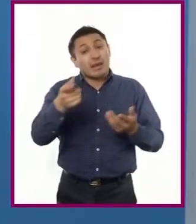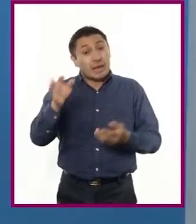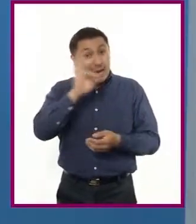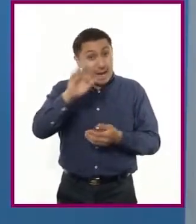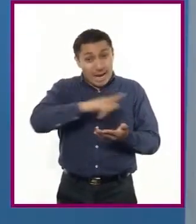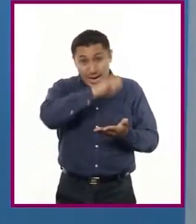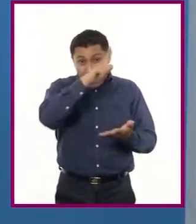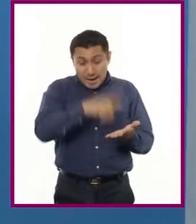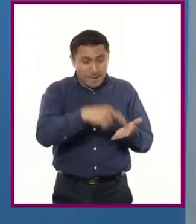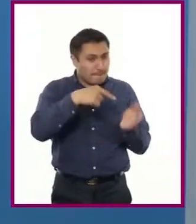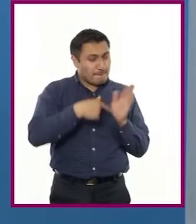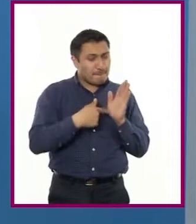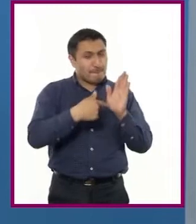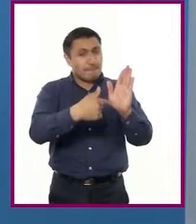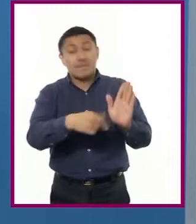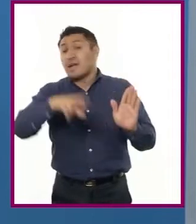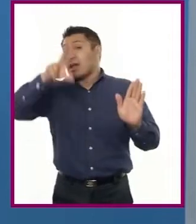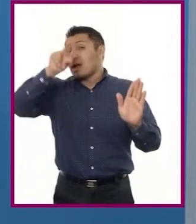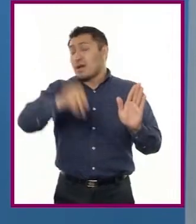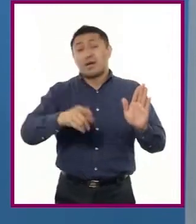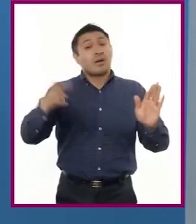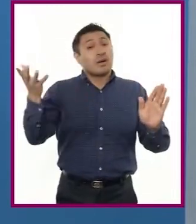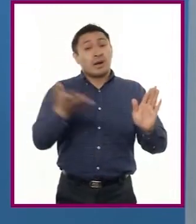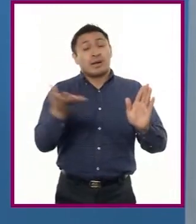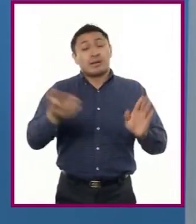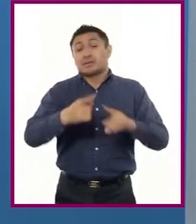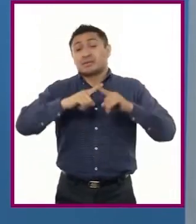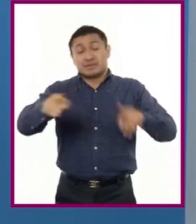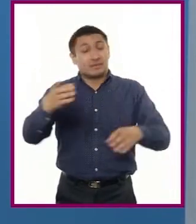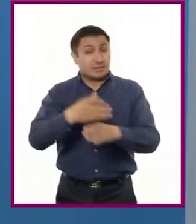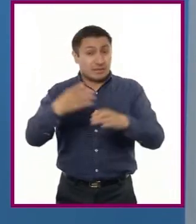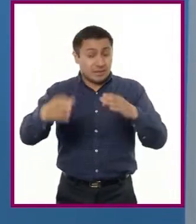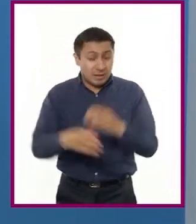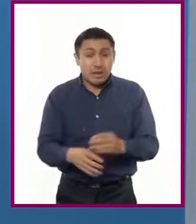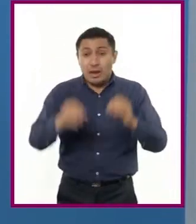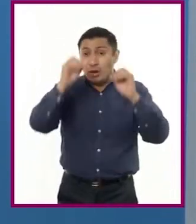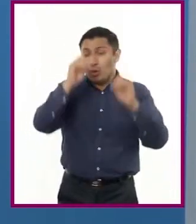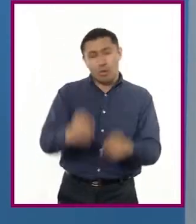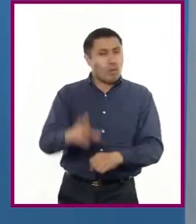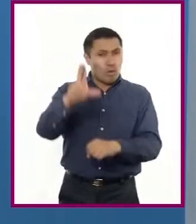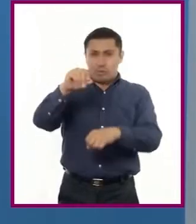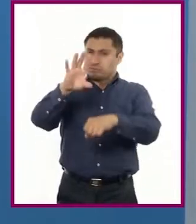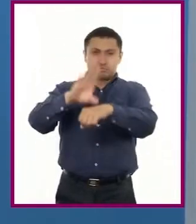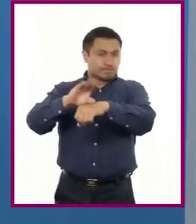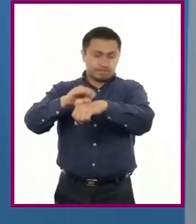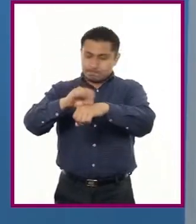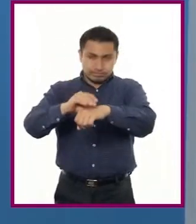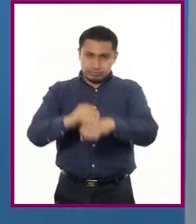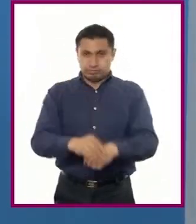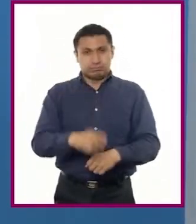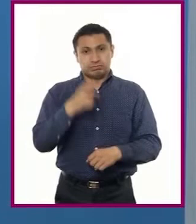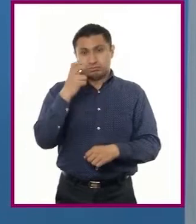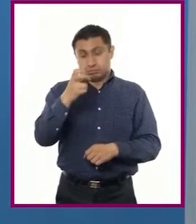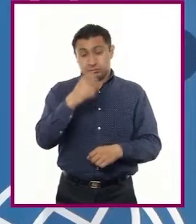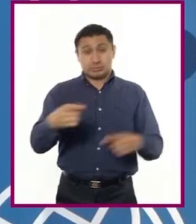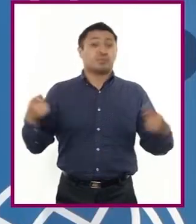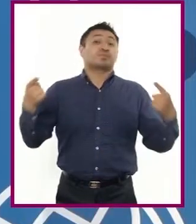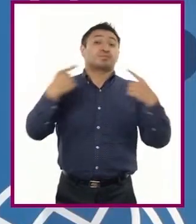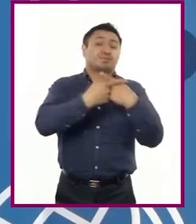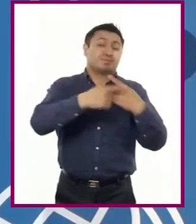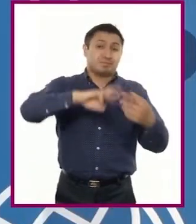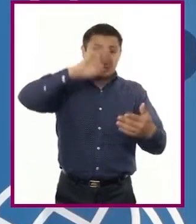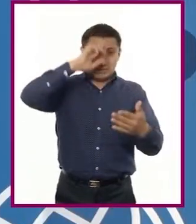no les ordena llevar a cabo una acción o no les faculta para ello, esa acción sería contraria a la ley.